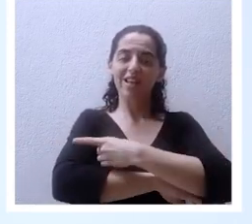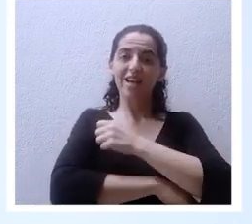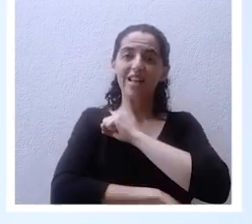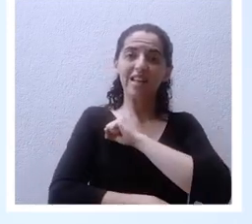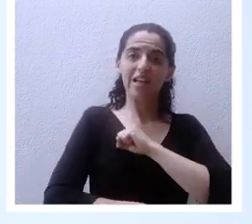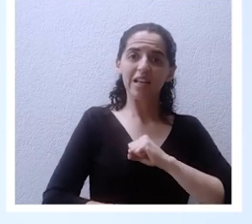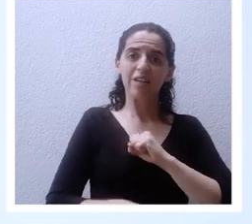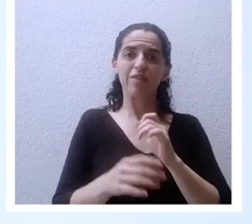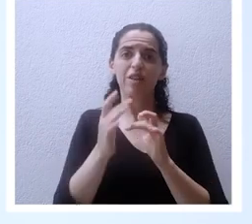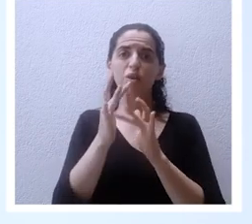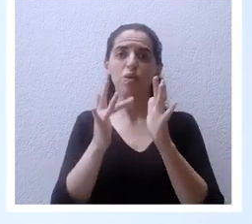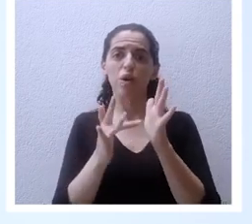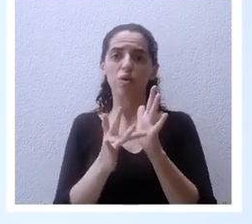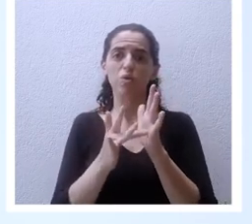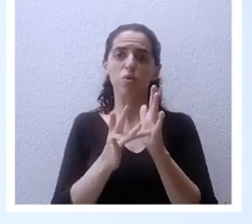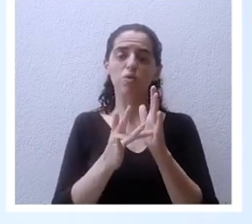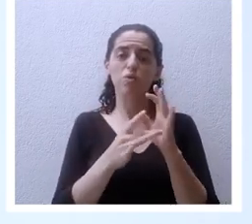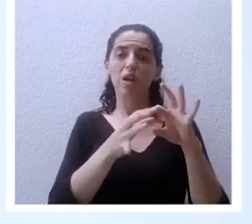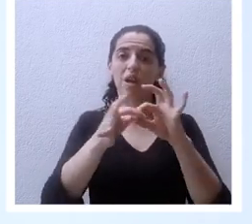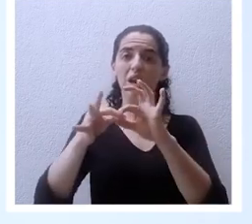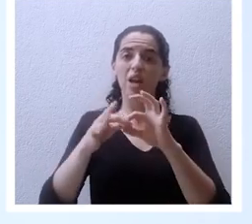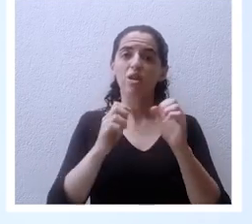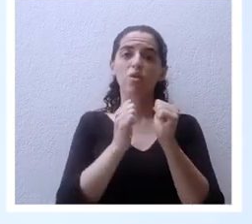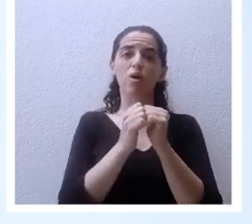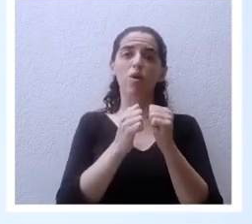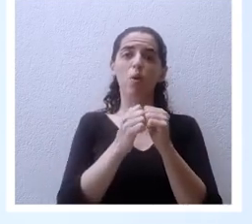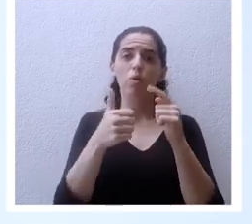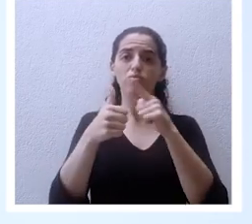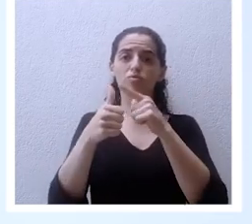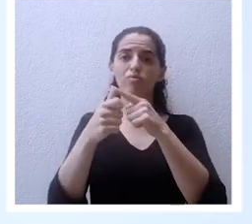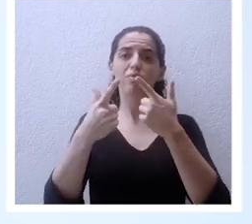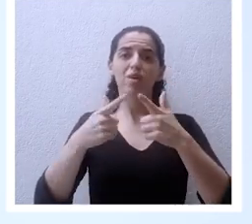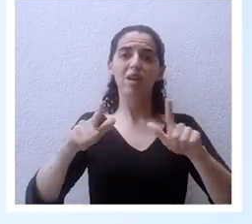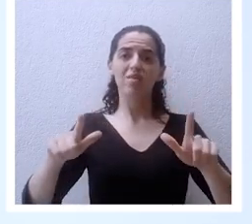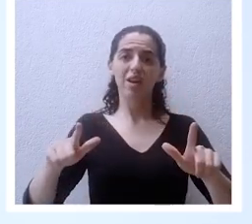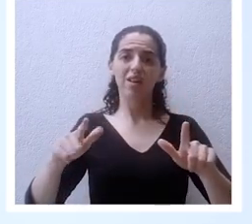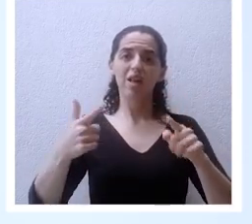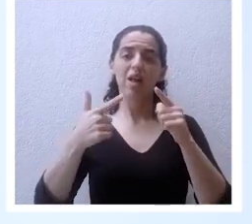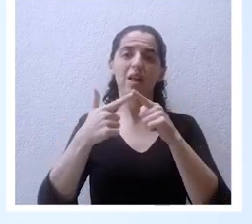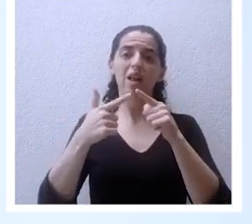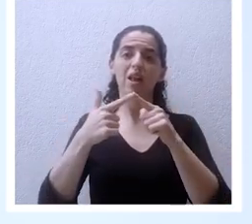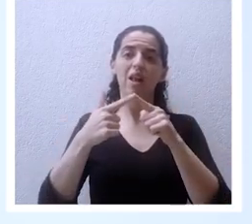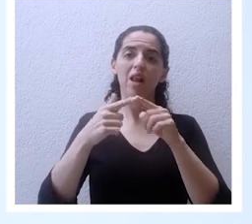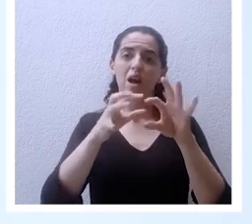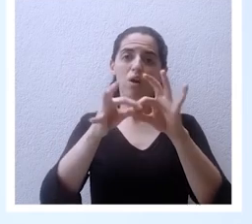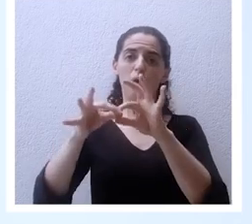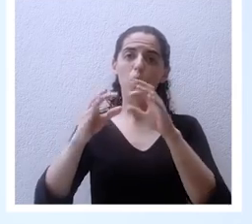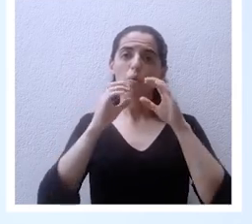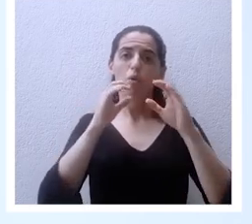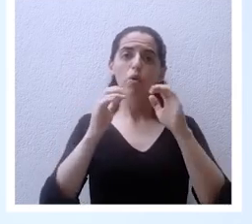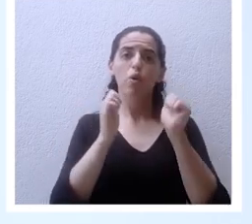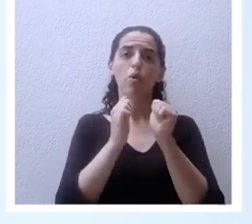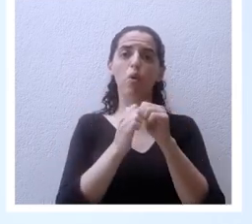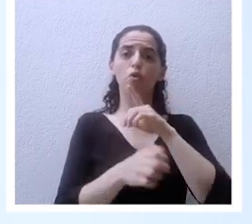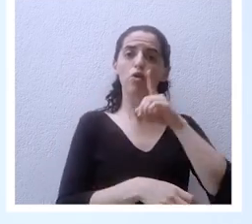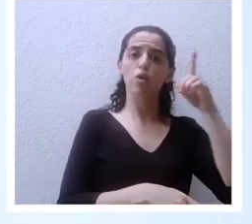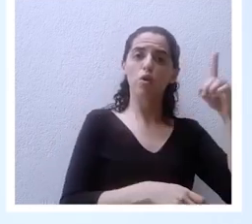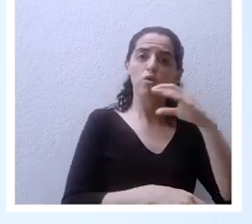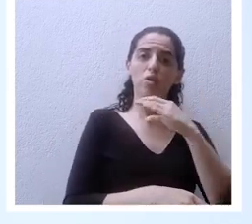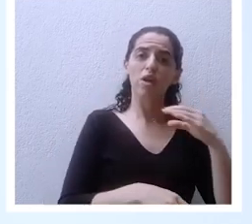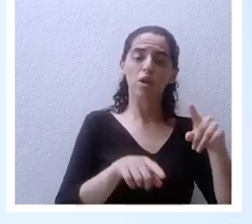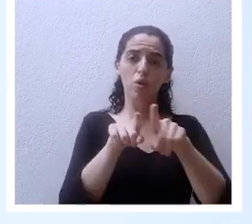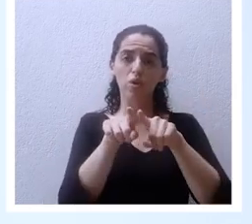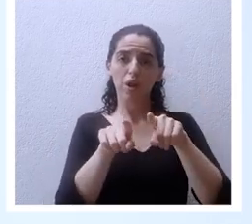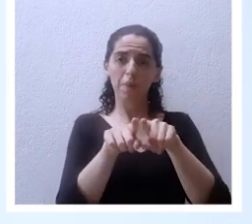tiene que ver con tu libertad tiene que ver con la comunión que tenemos con Dios y con nuestros hermanos y tiene que ver con recordar